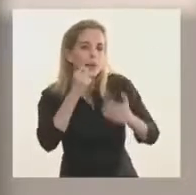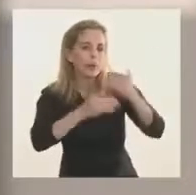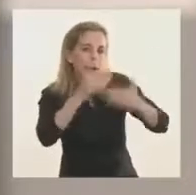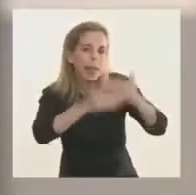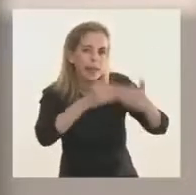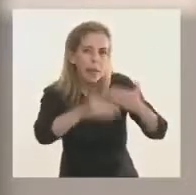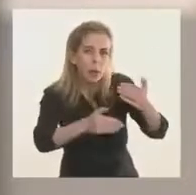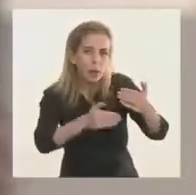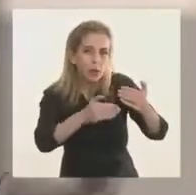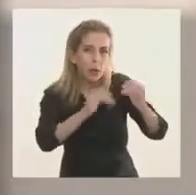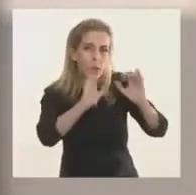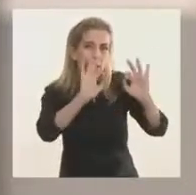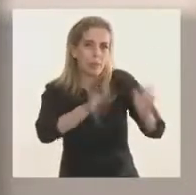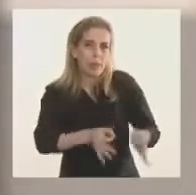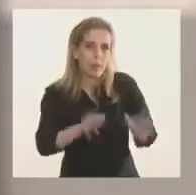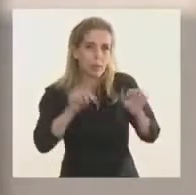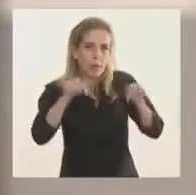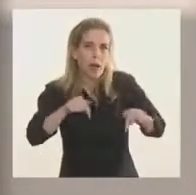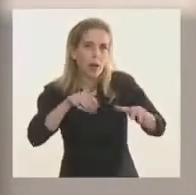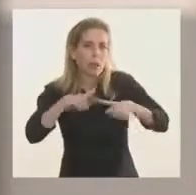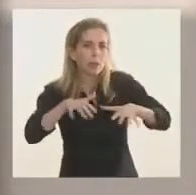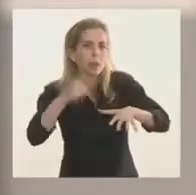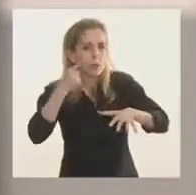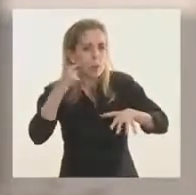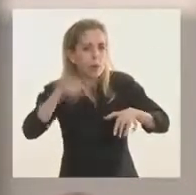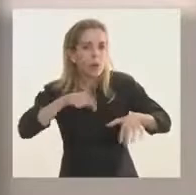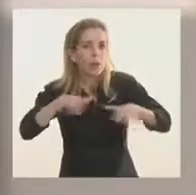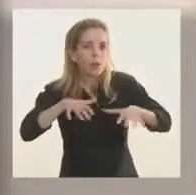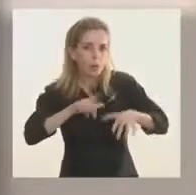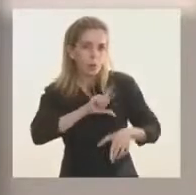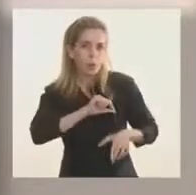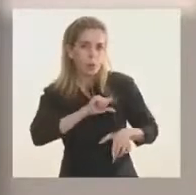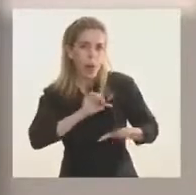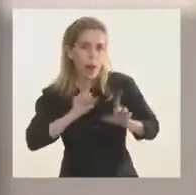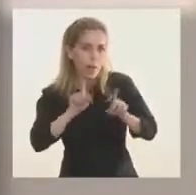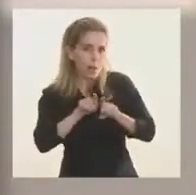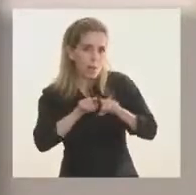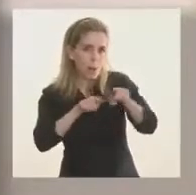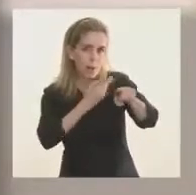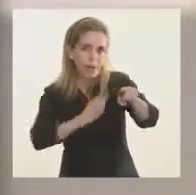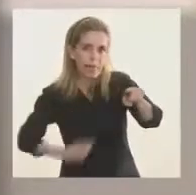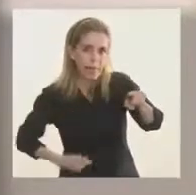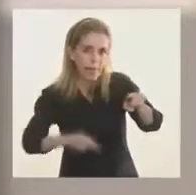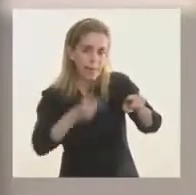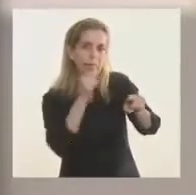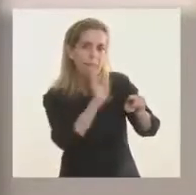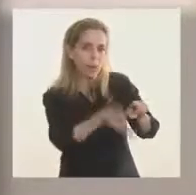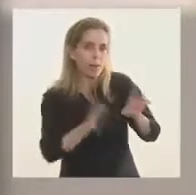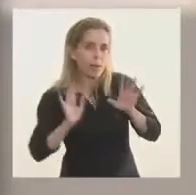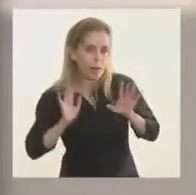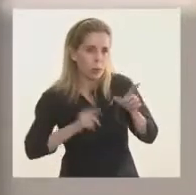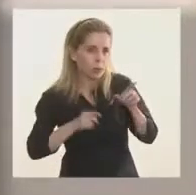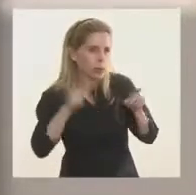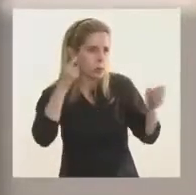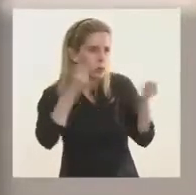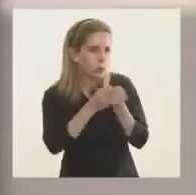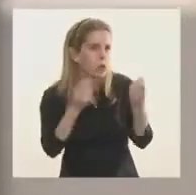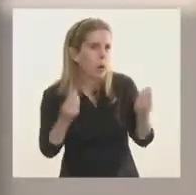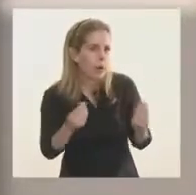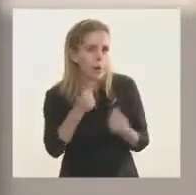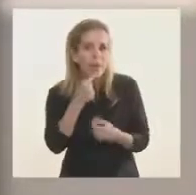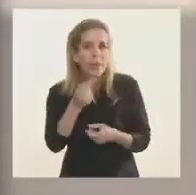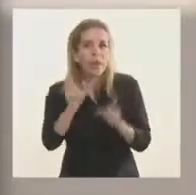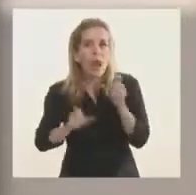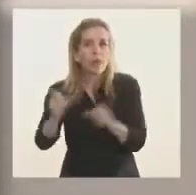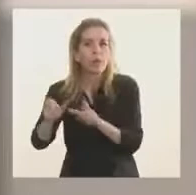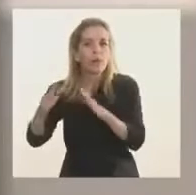de desarrollo, lo que nos duele, y en esto lo involucro al Presidente porque lo he hablado, lo que nos duele decirle a alguien que no trabaje